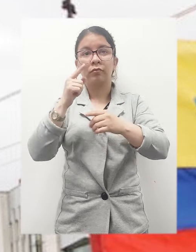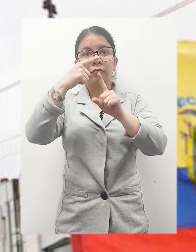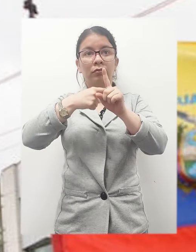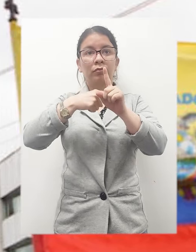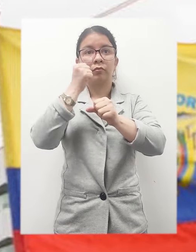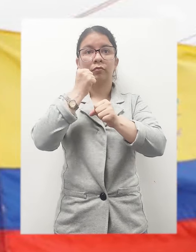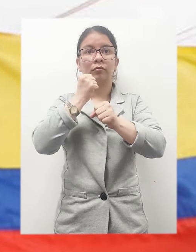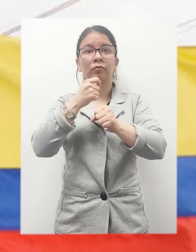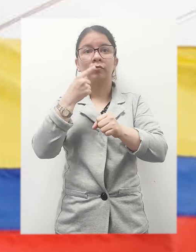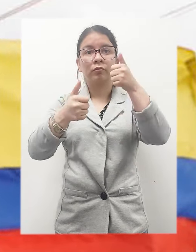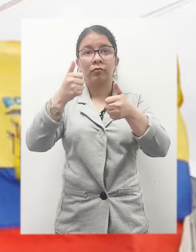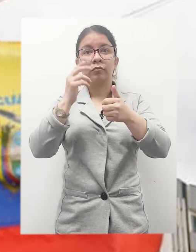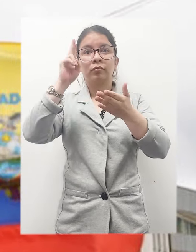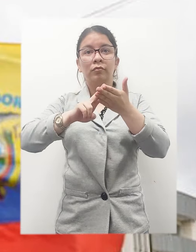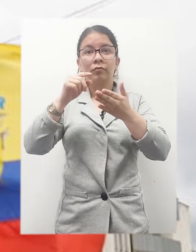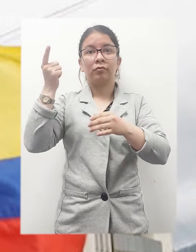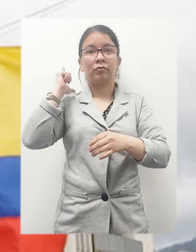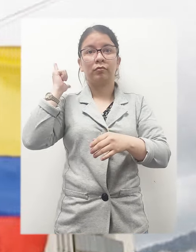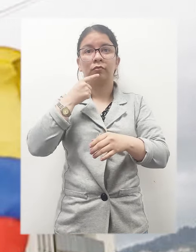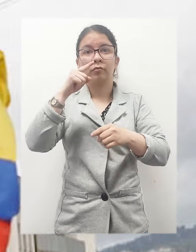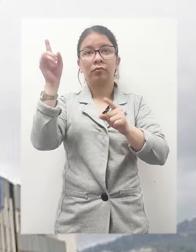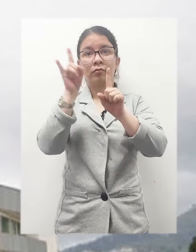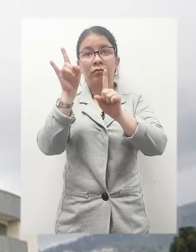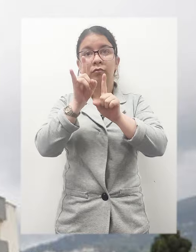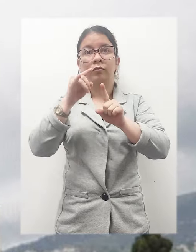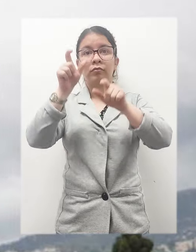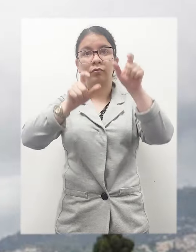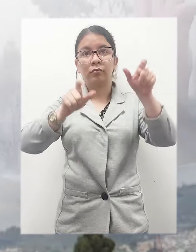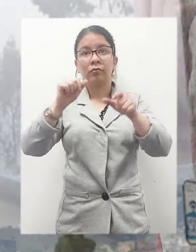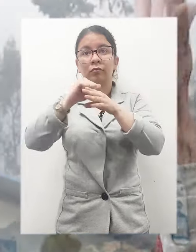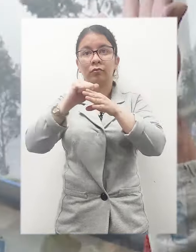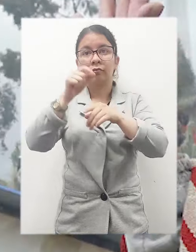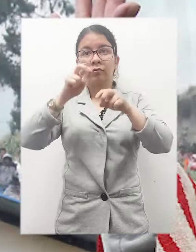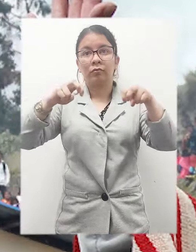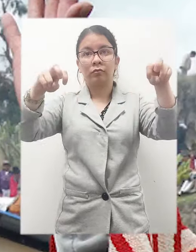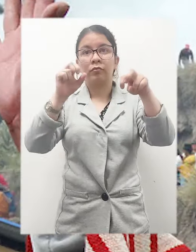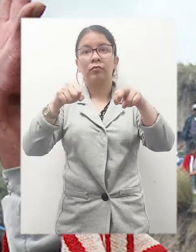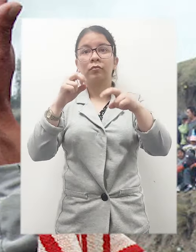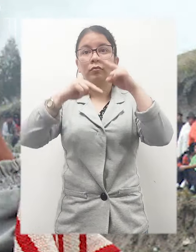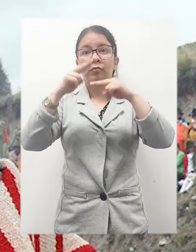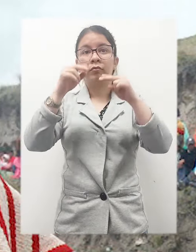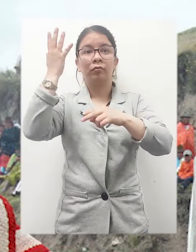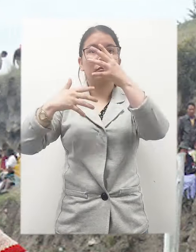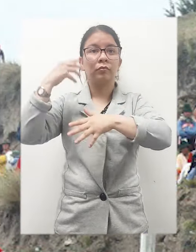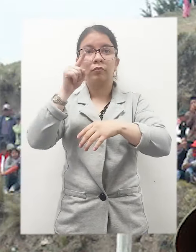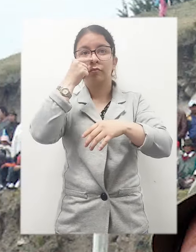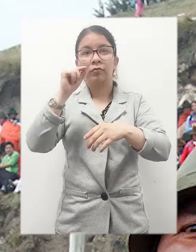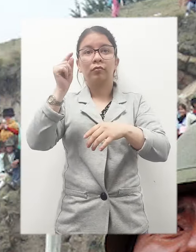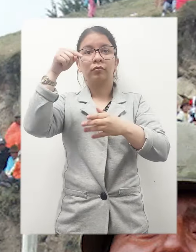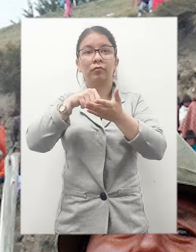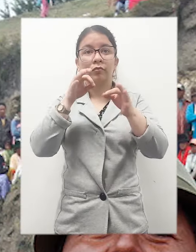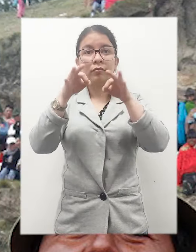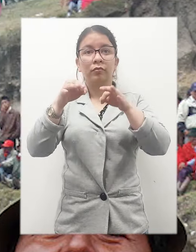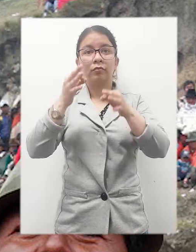cuales se tratará la criminalización de los líderes sociales que participaron en las protestas del pasado junio y aquellos que han aplicado justicia